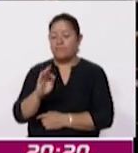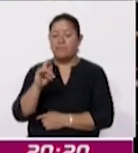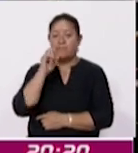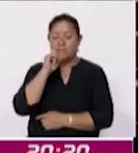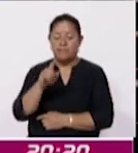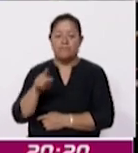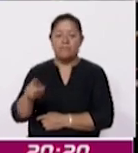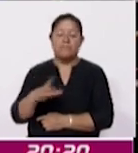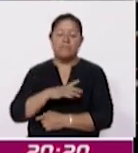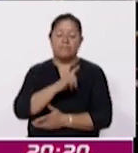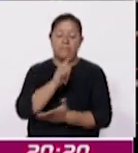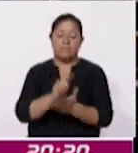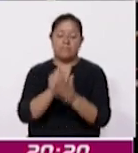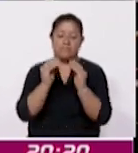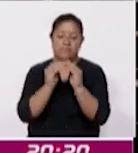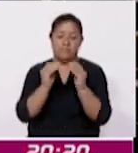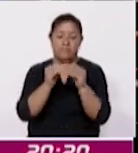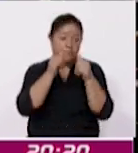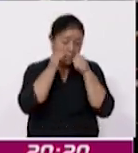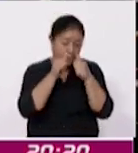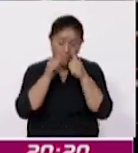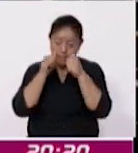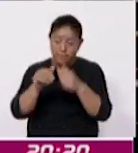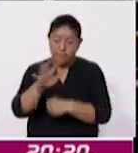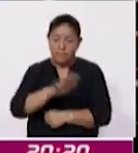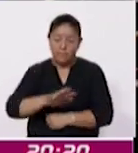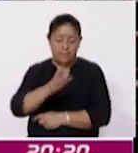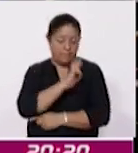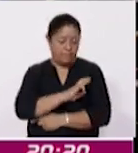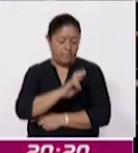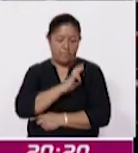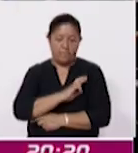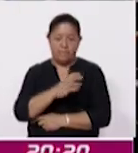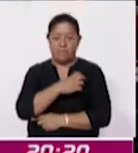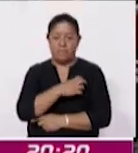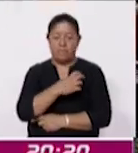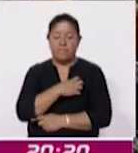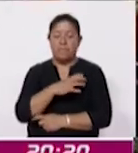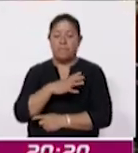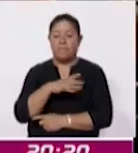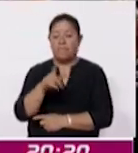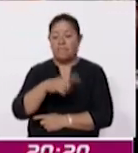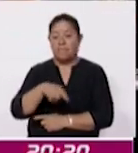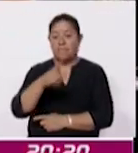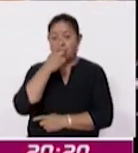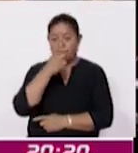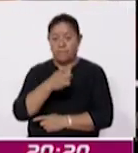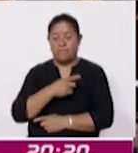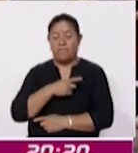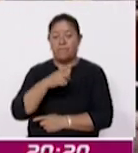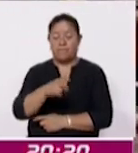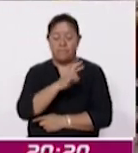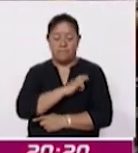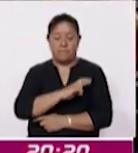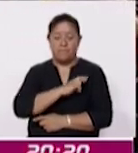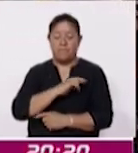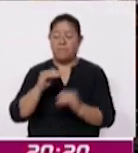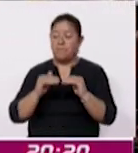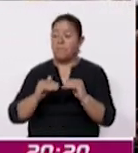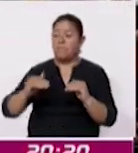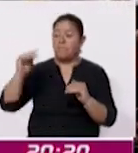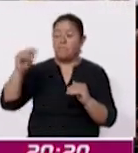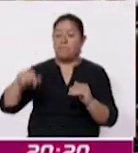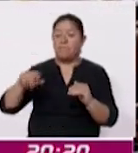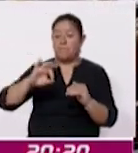Ley de Vivienda, a fin de atender el incremento de las rentas en la capital, ya que establece que el incremento de la renta nunca será mayor a la inflación